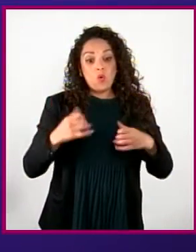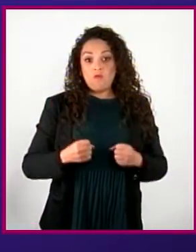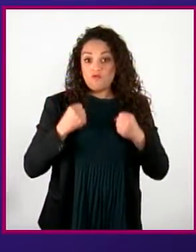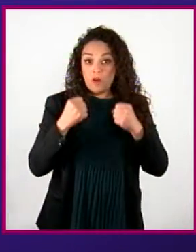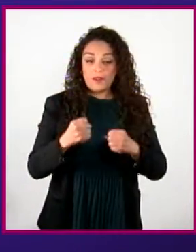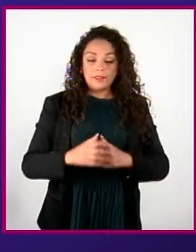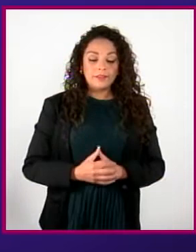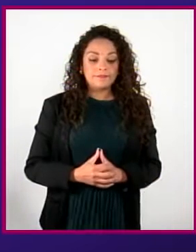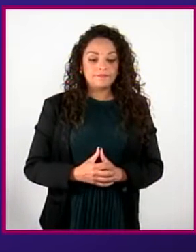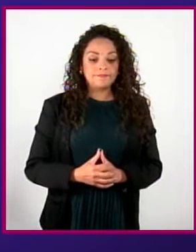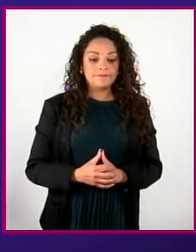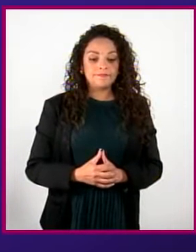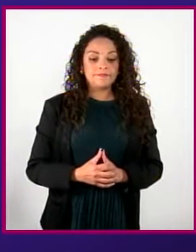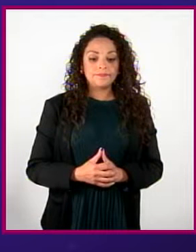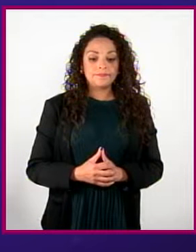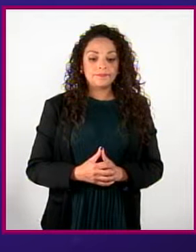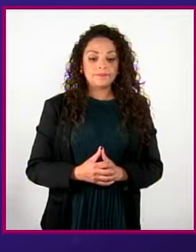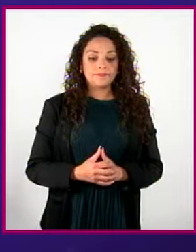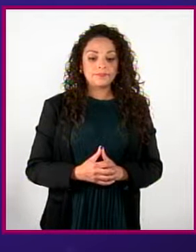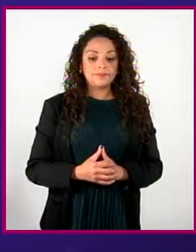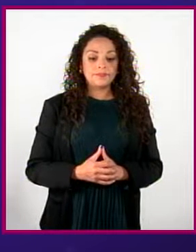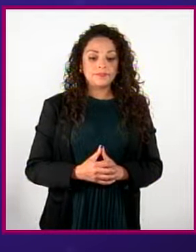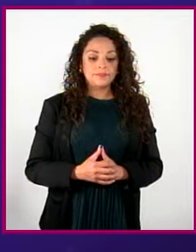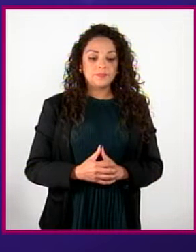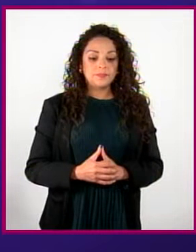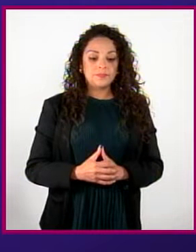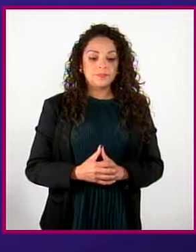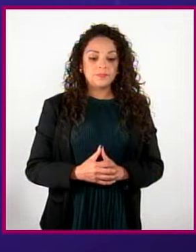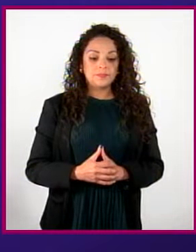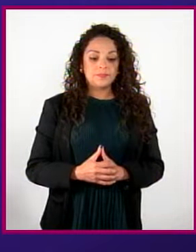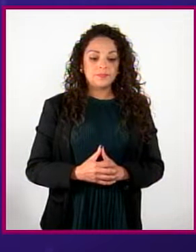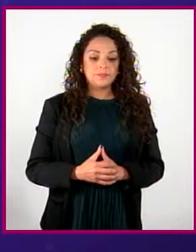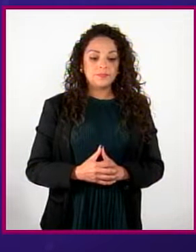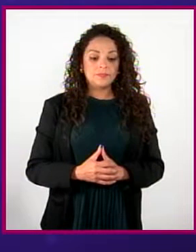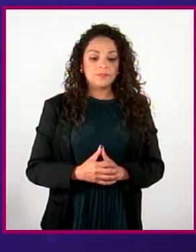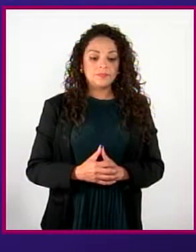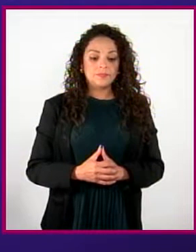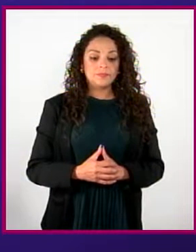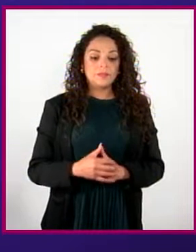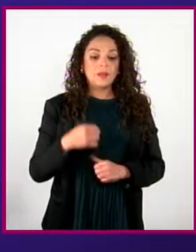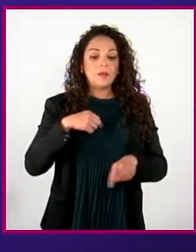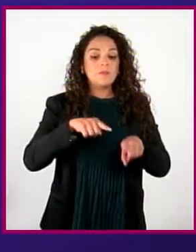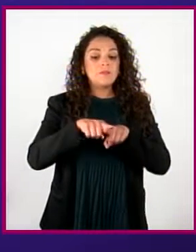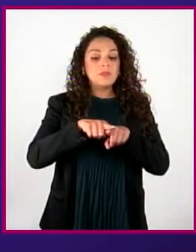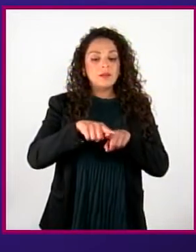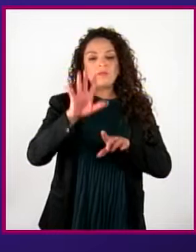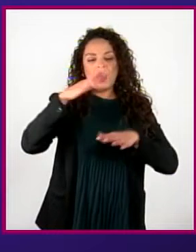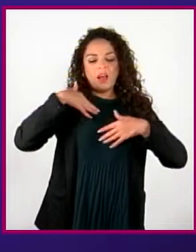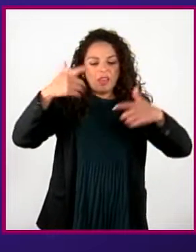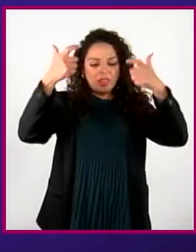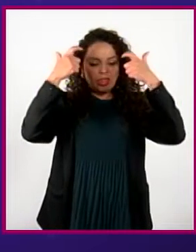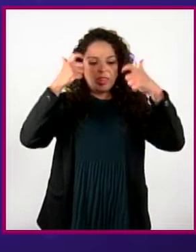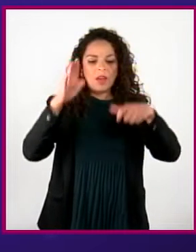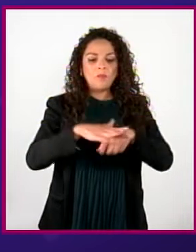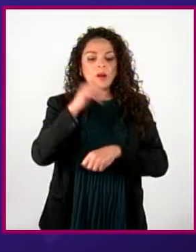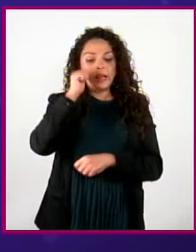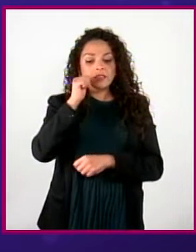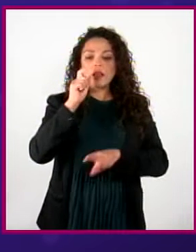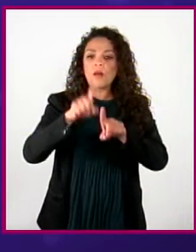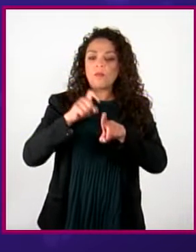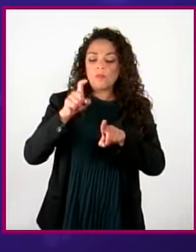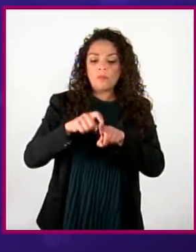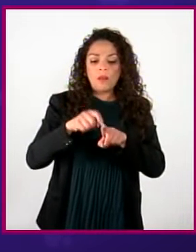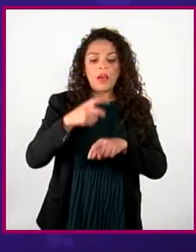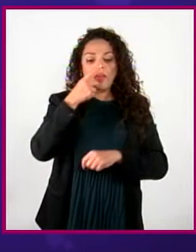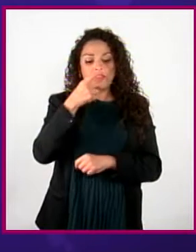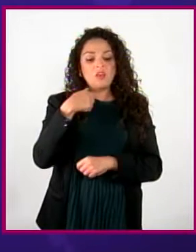Resulta que mi hermano me tiene harto. Siempre se burla de mí porque lloro con las películas tristes. Tampoco crean que lloro como si no